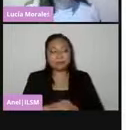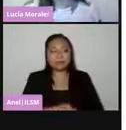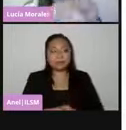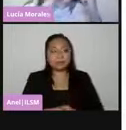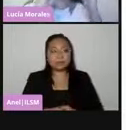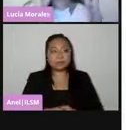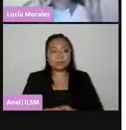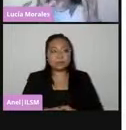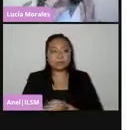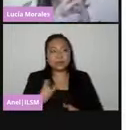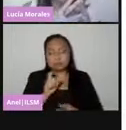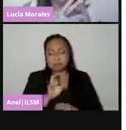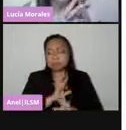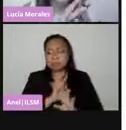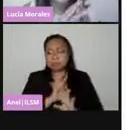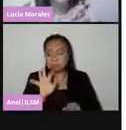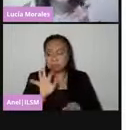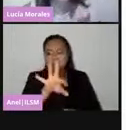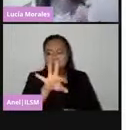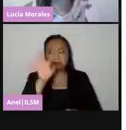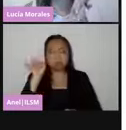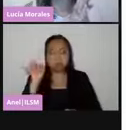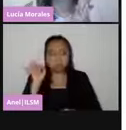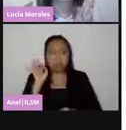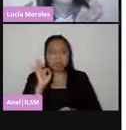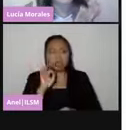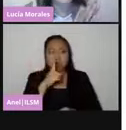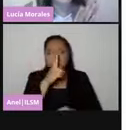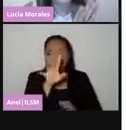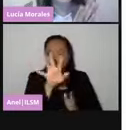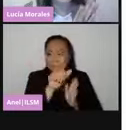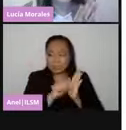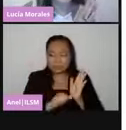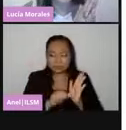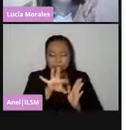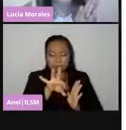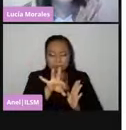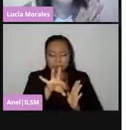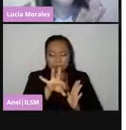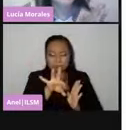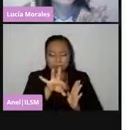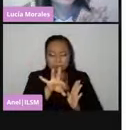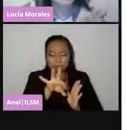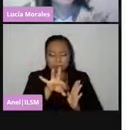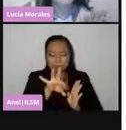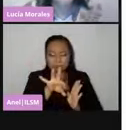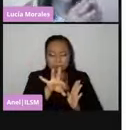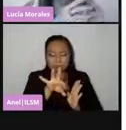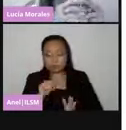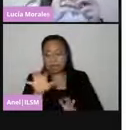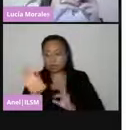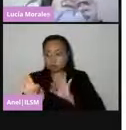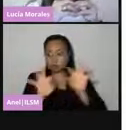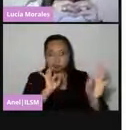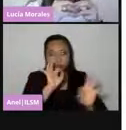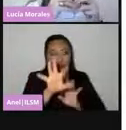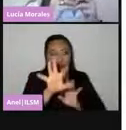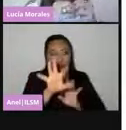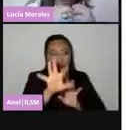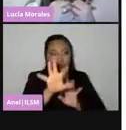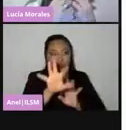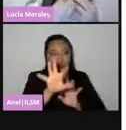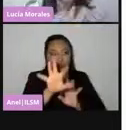Y, bueno, se hace esta selección del 13% y se imparte un curso de capacitación que tiene que ver